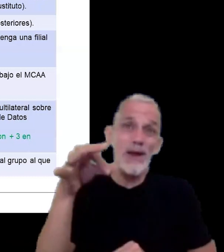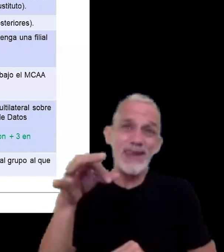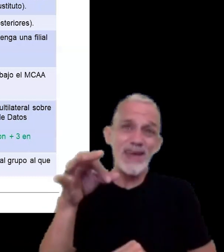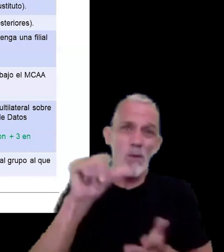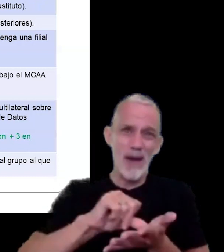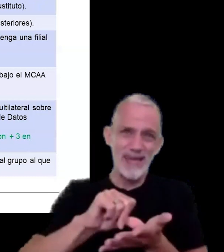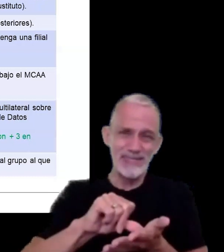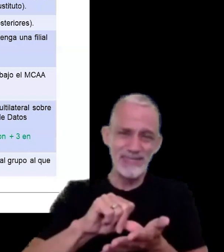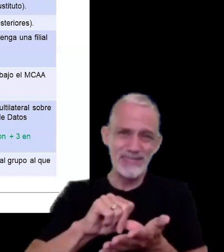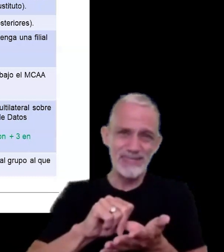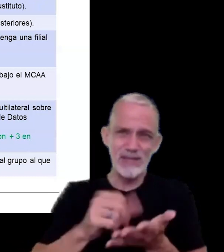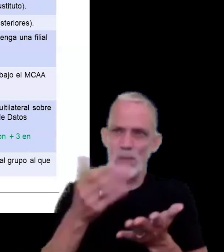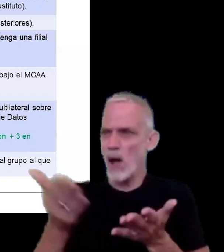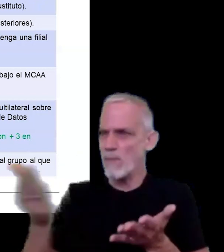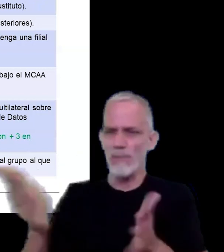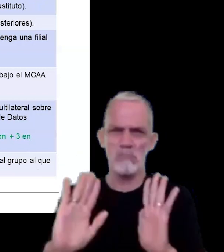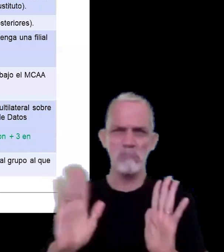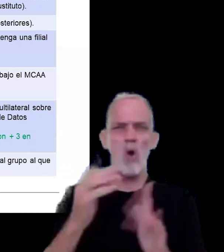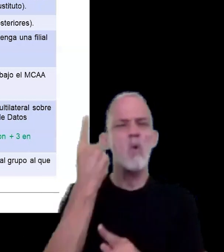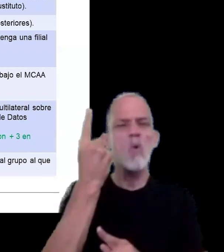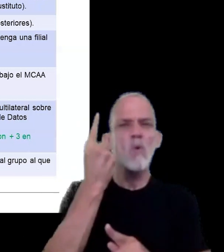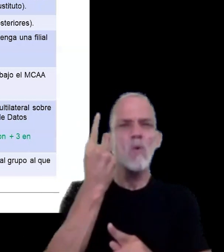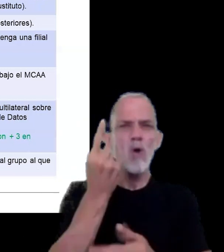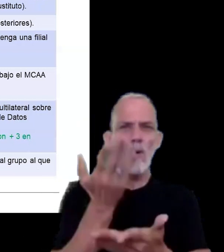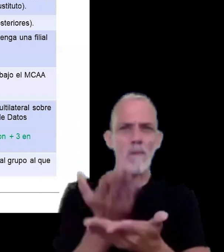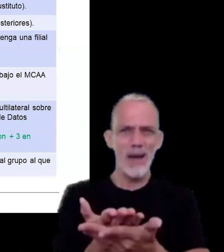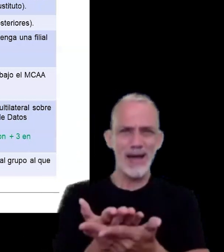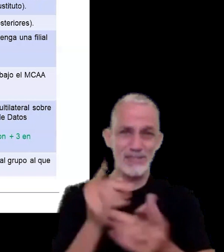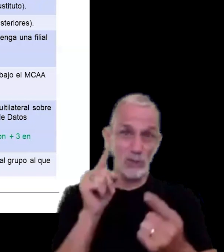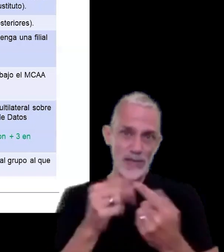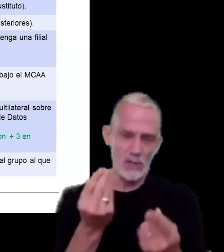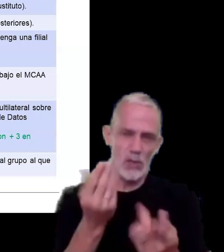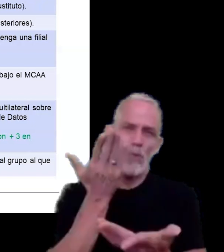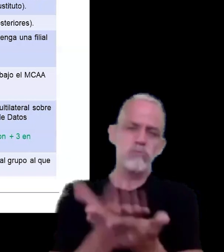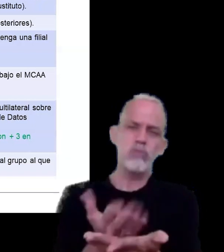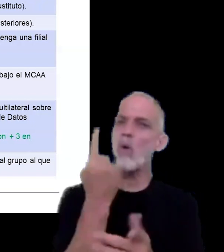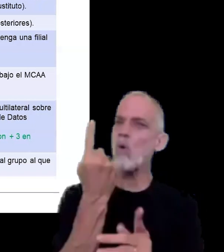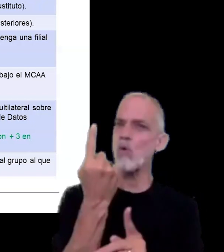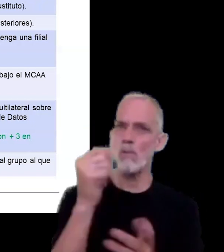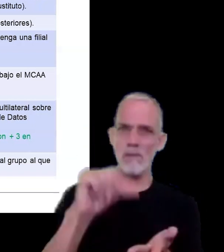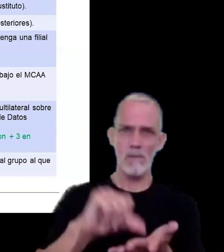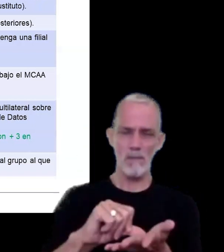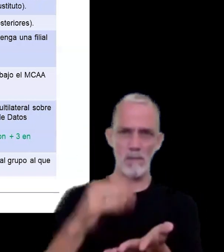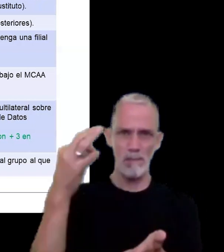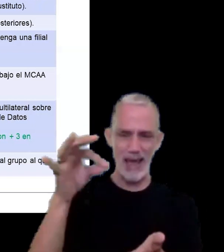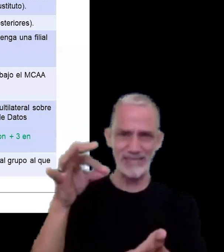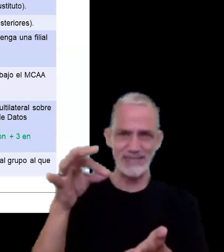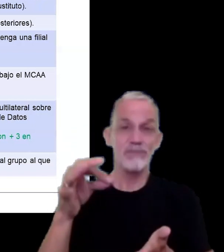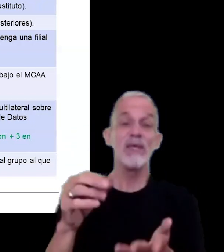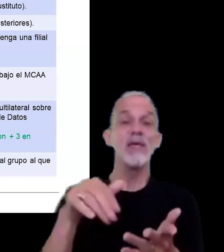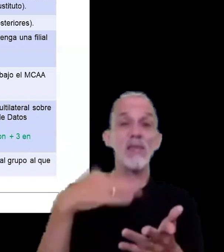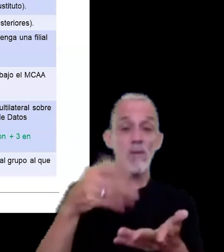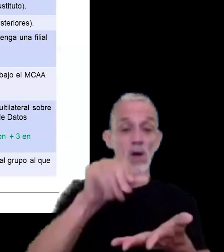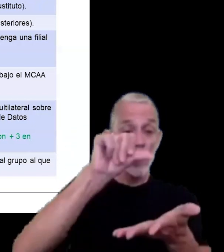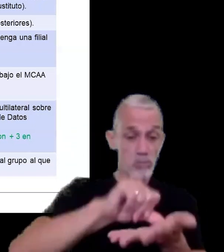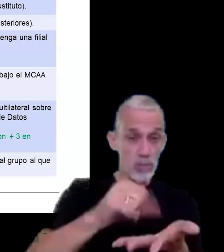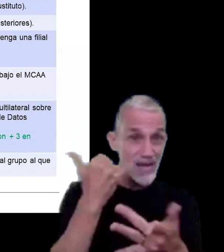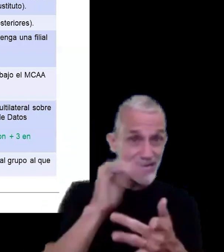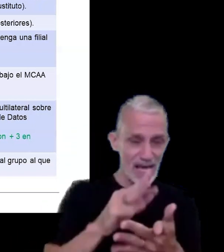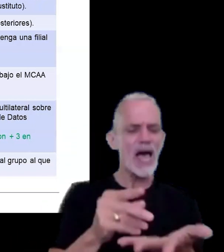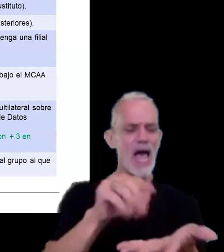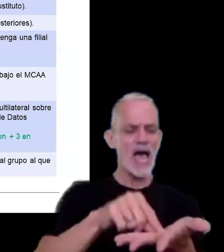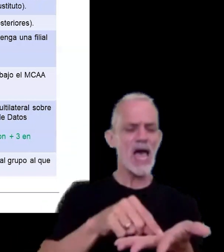como objetivo que se presente en un único país y sea compartido a las administraciones